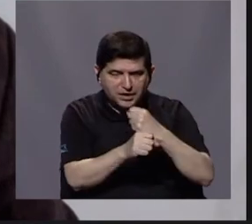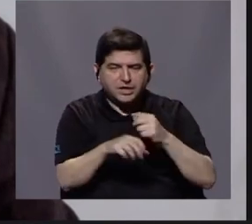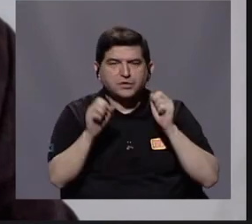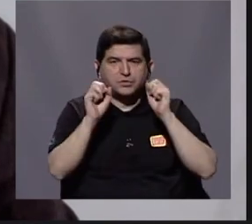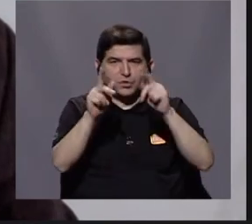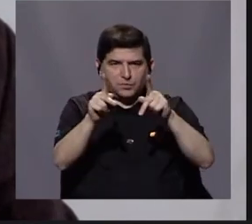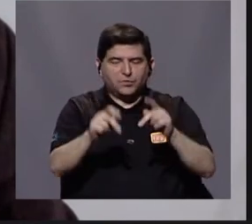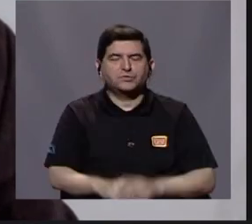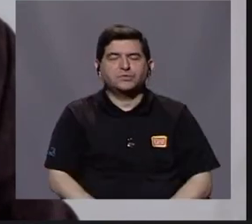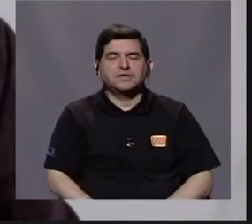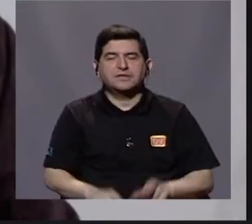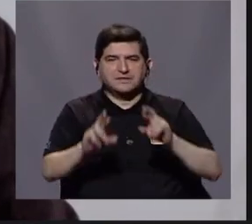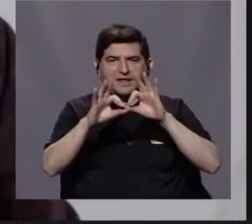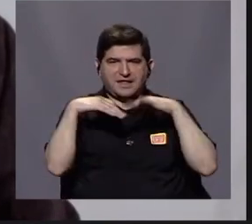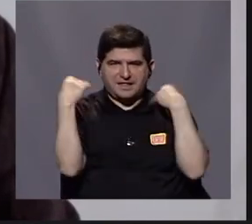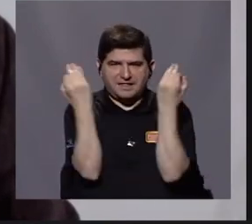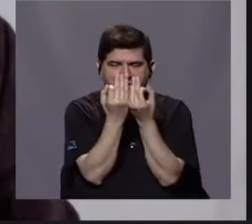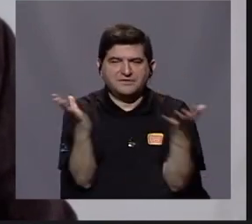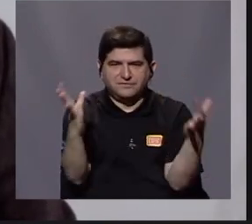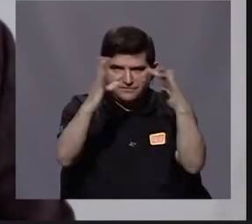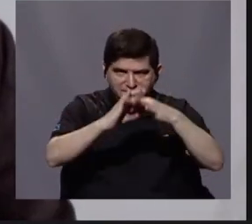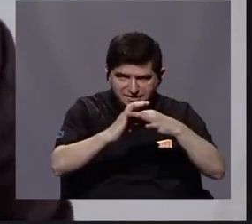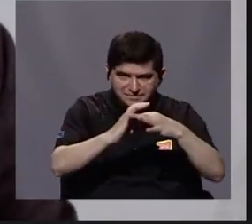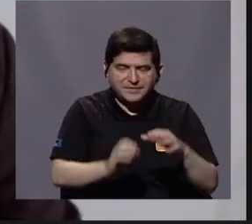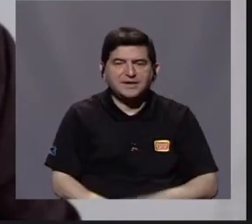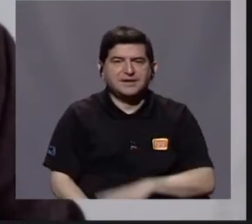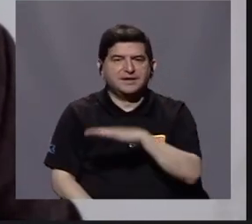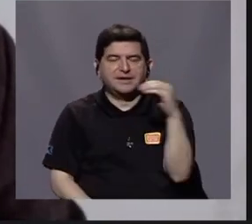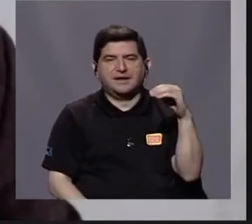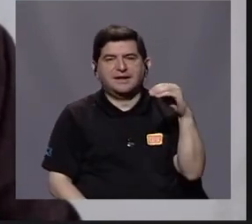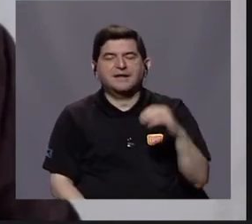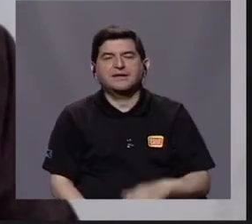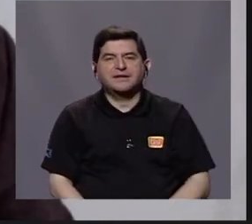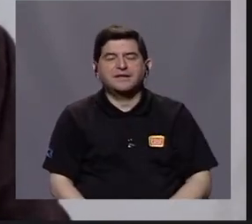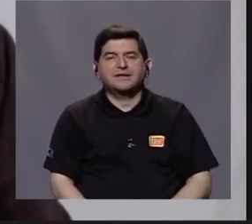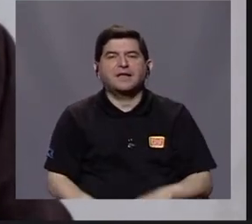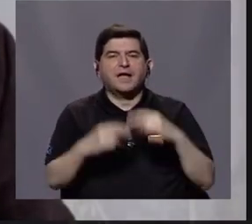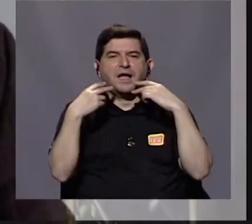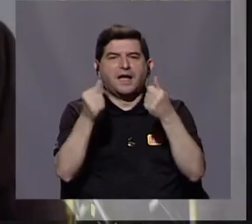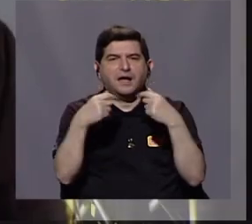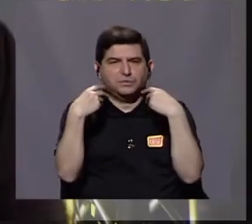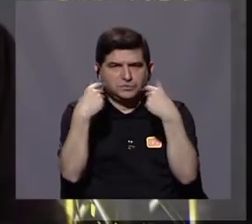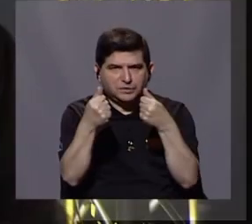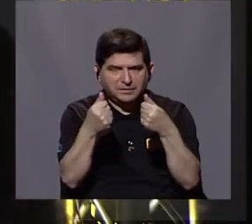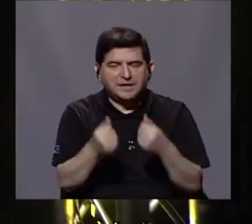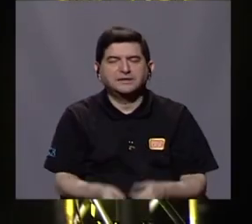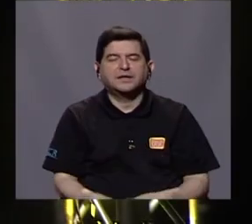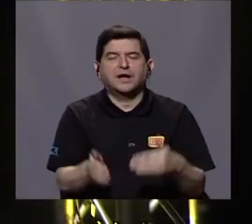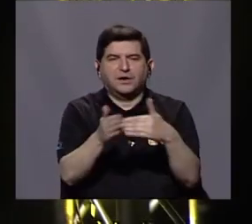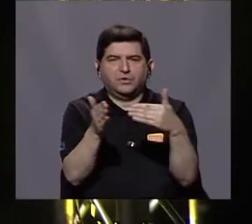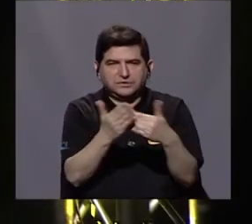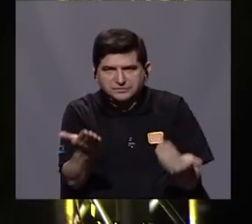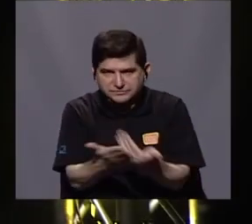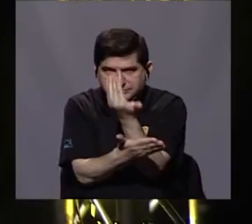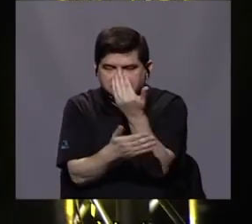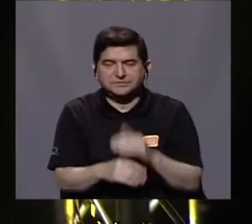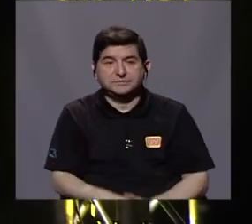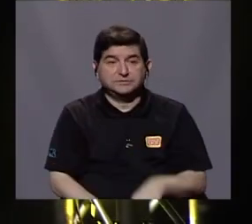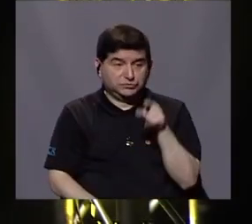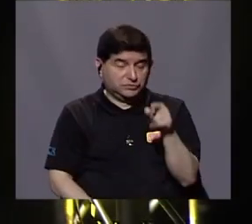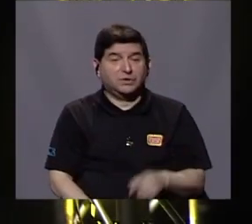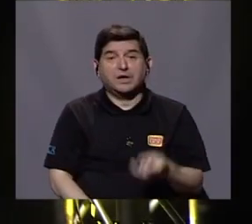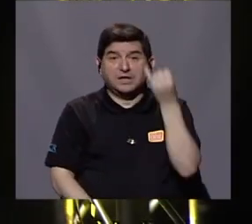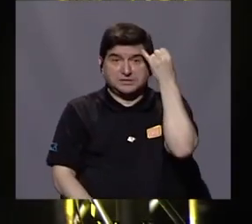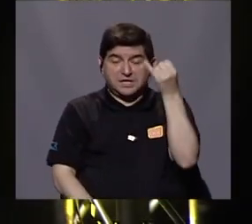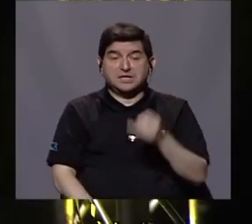reunificar familias y la renovación automática. Con esos elementos era un enorme